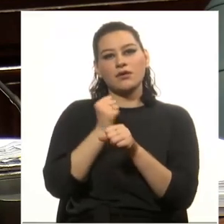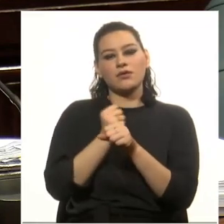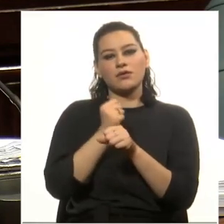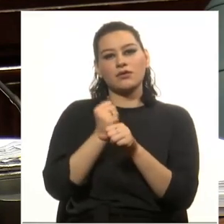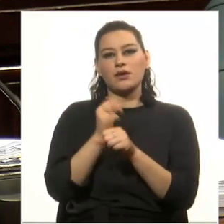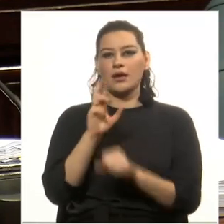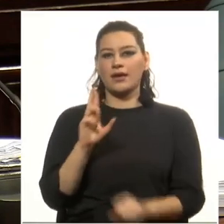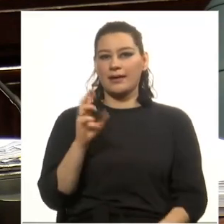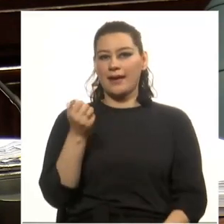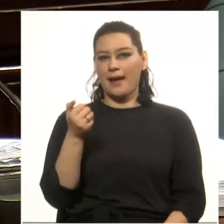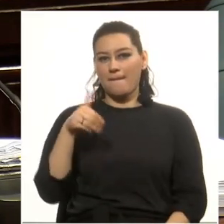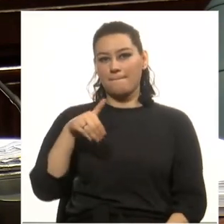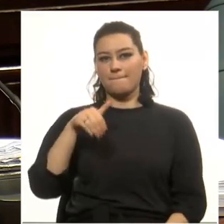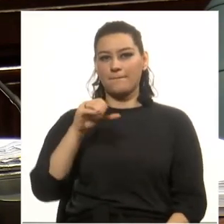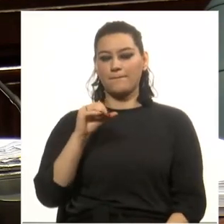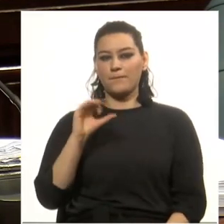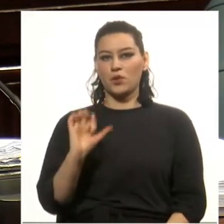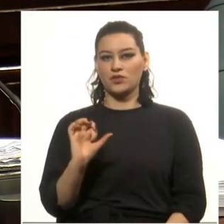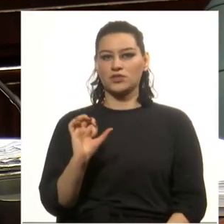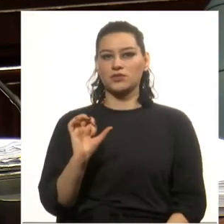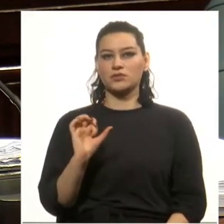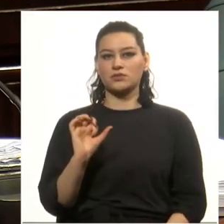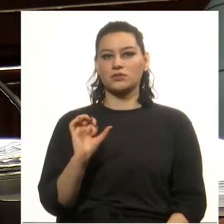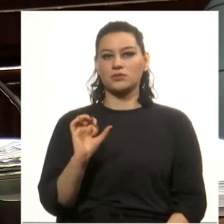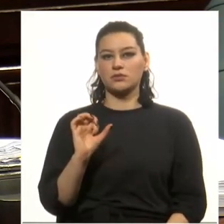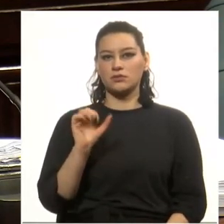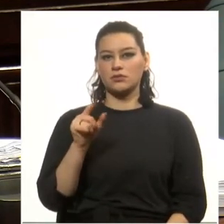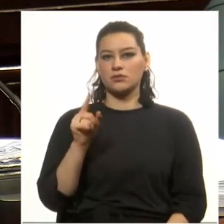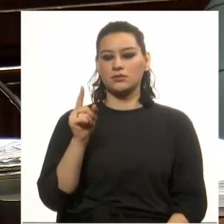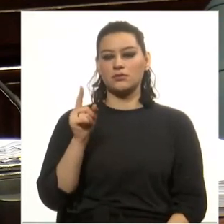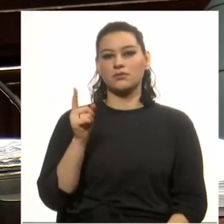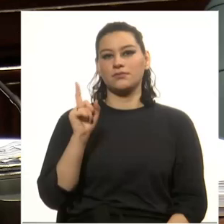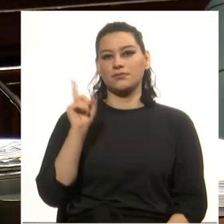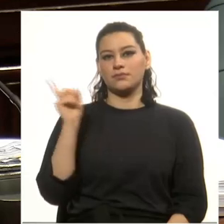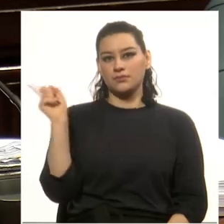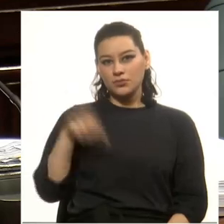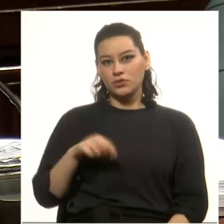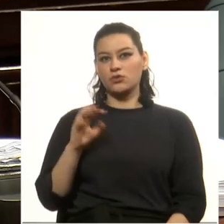Abelardo Ramos, de origen trotskista.